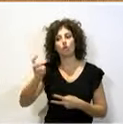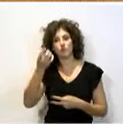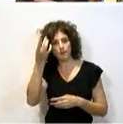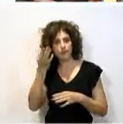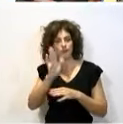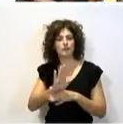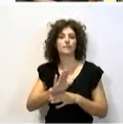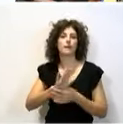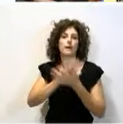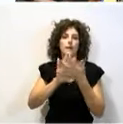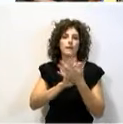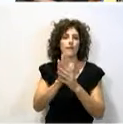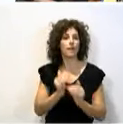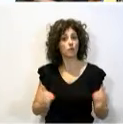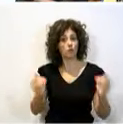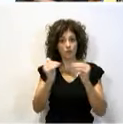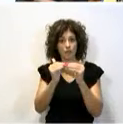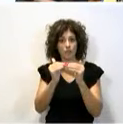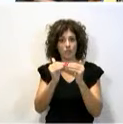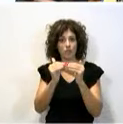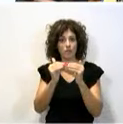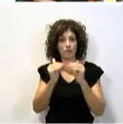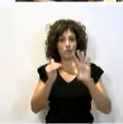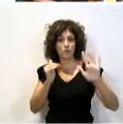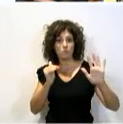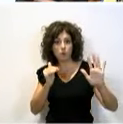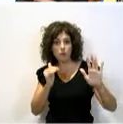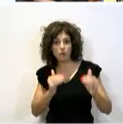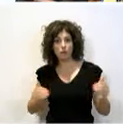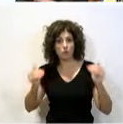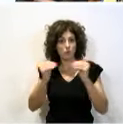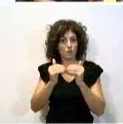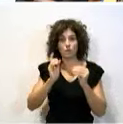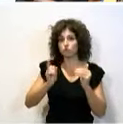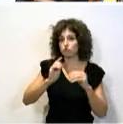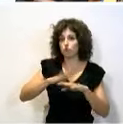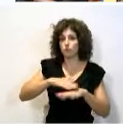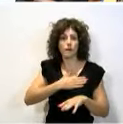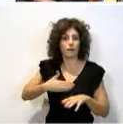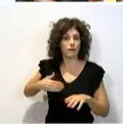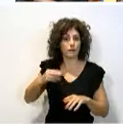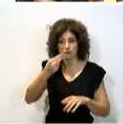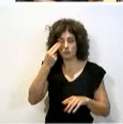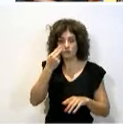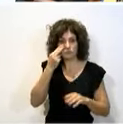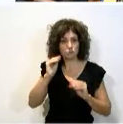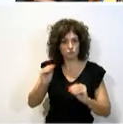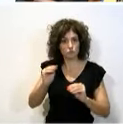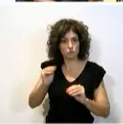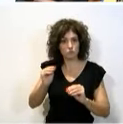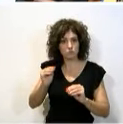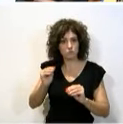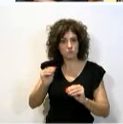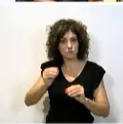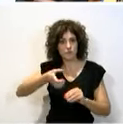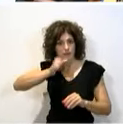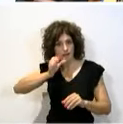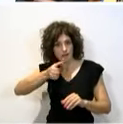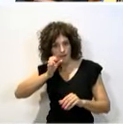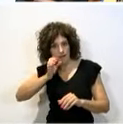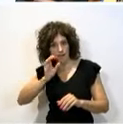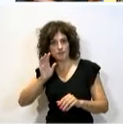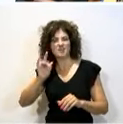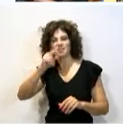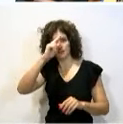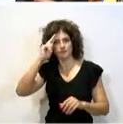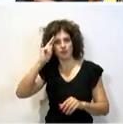que hablará de igualdad, pero eso es igualdad solo para lo que quieren, para tomar cañas en Madrid, sí, cuando hay una pandemia, sí,